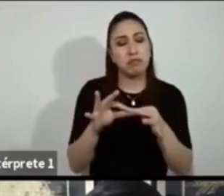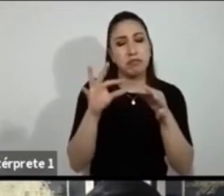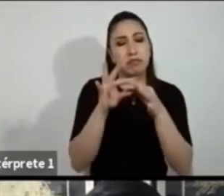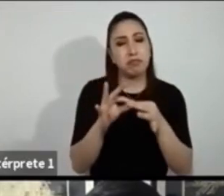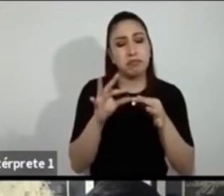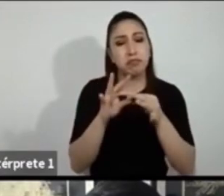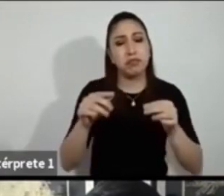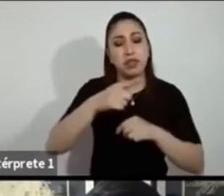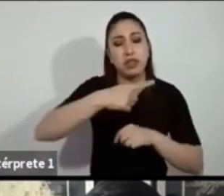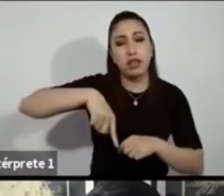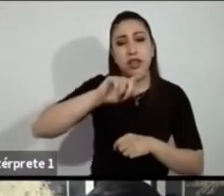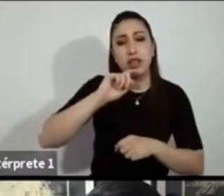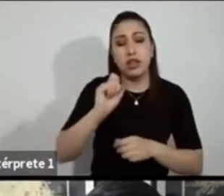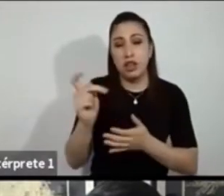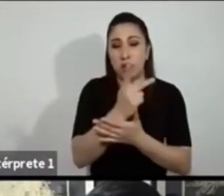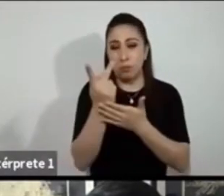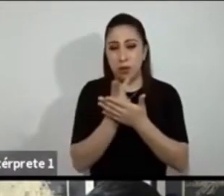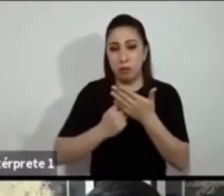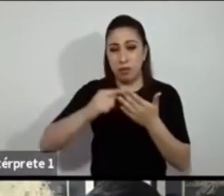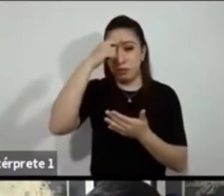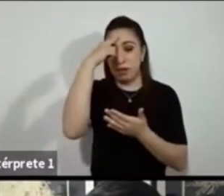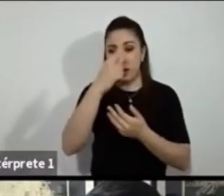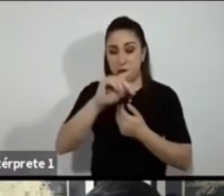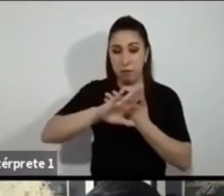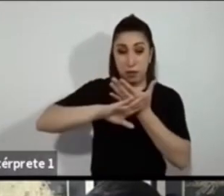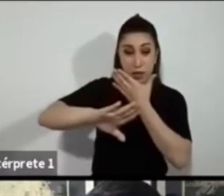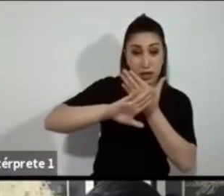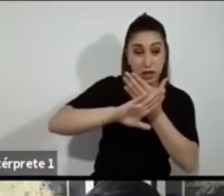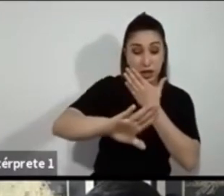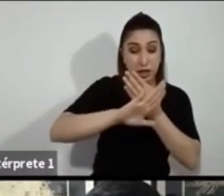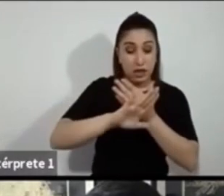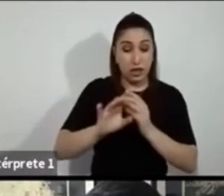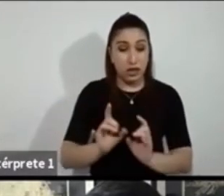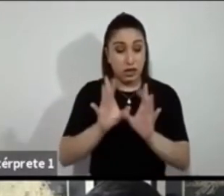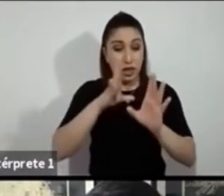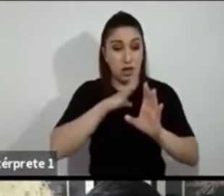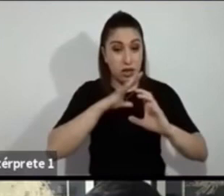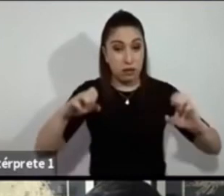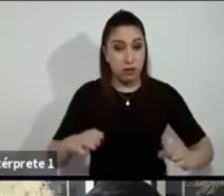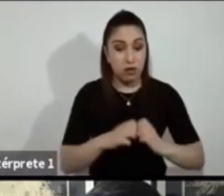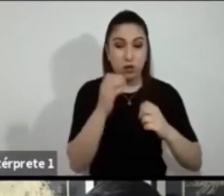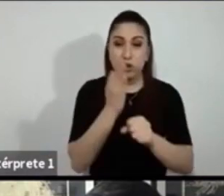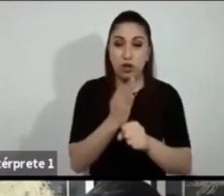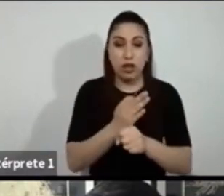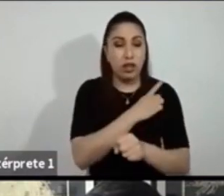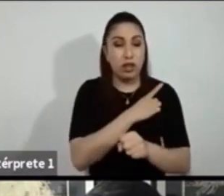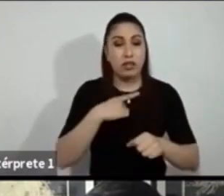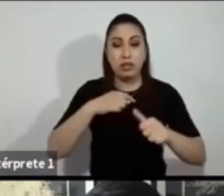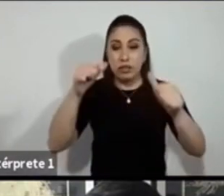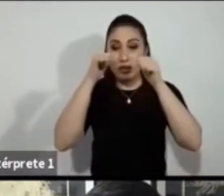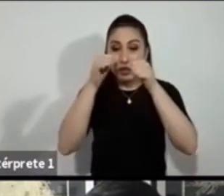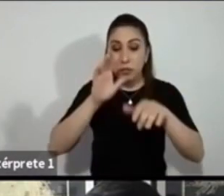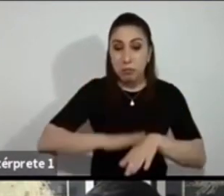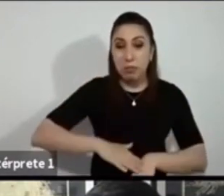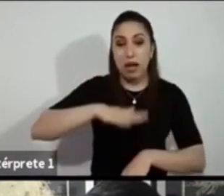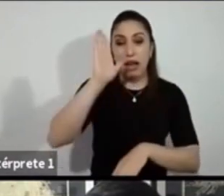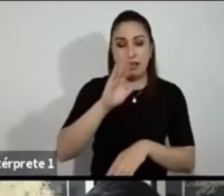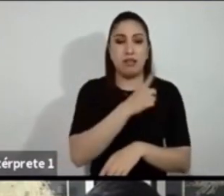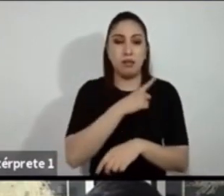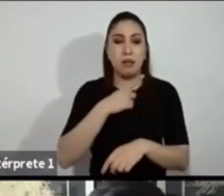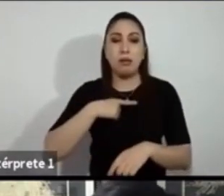La política pública de la prevención es a lo que se le tiene que apostar, es a lo que se le tiene que